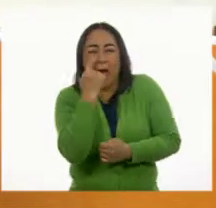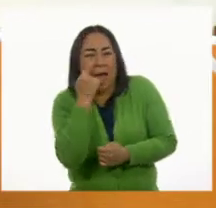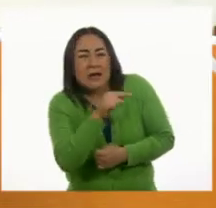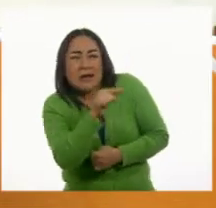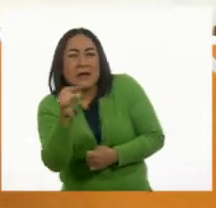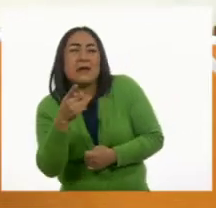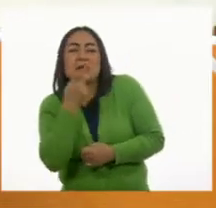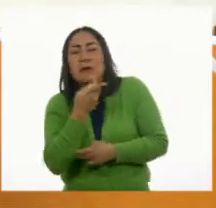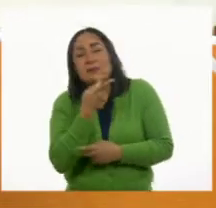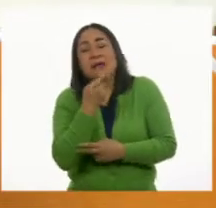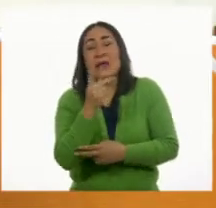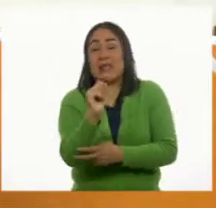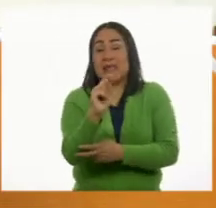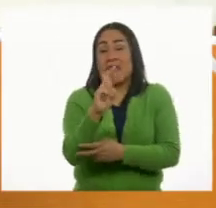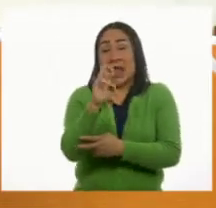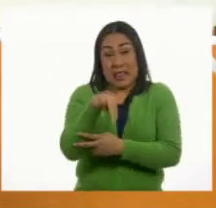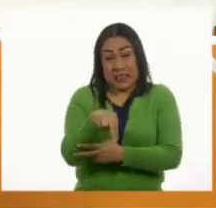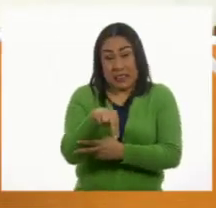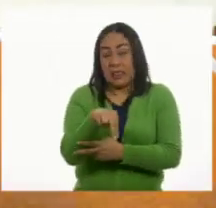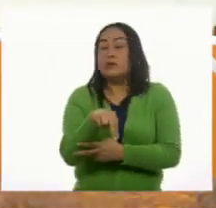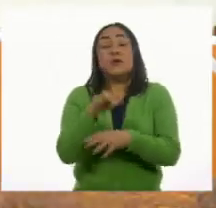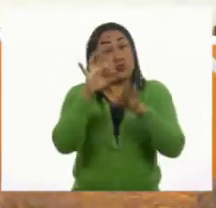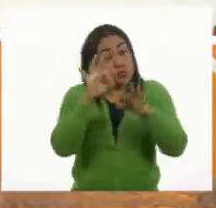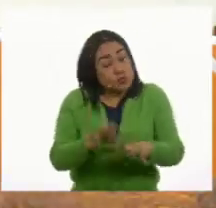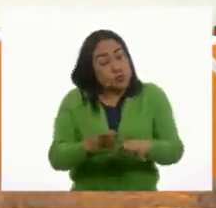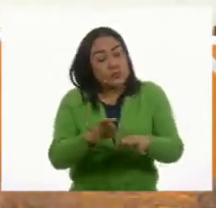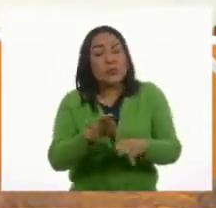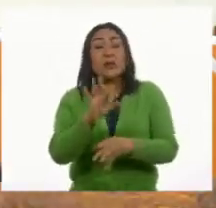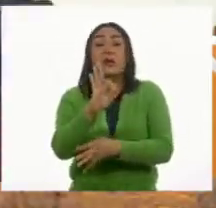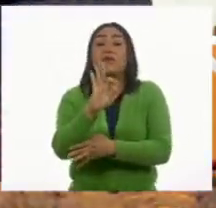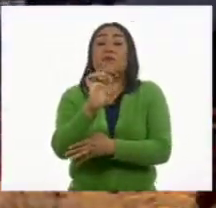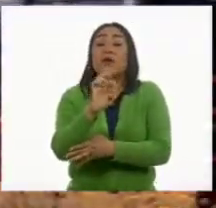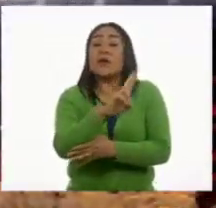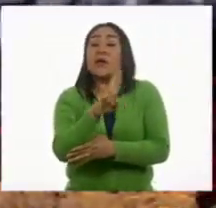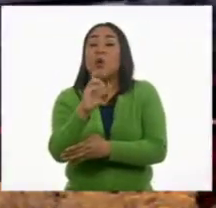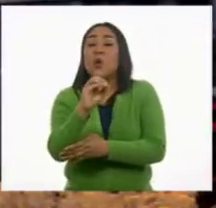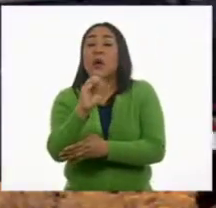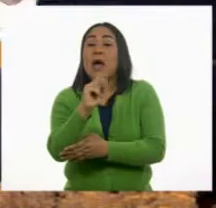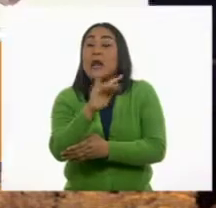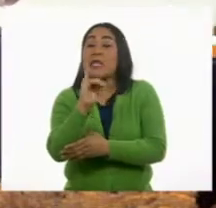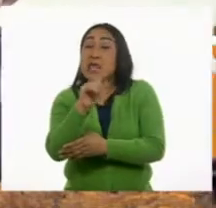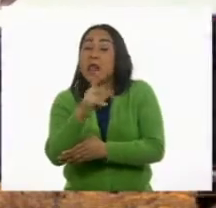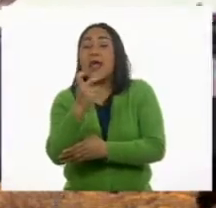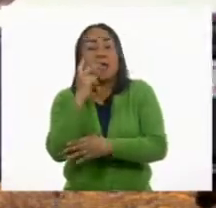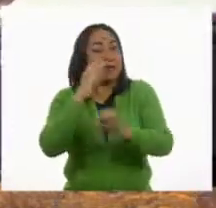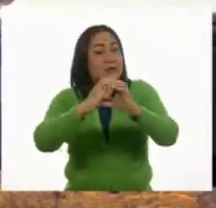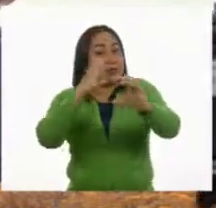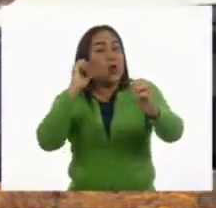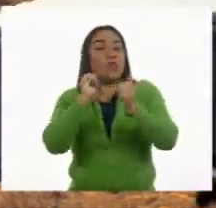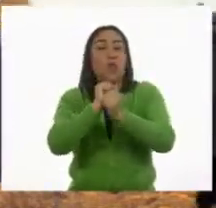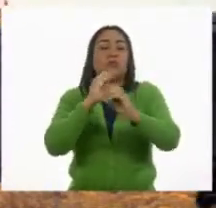pero el nombre correcto es ferrocarril. El ferrocarril es la locomotora y todos los vagones que la componen. Ya,